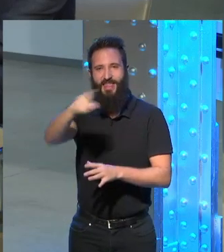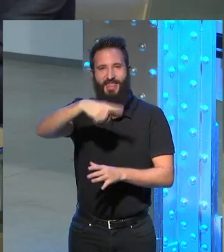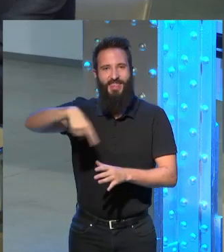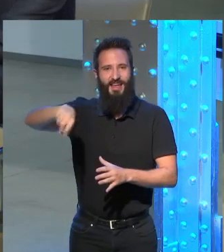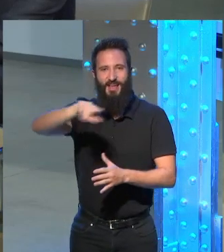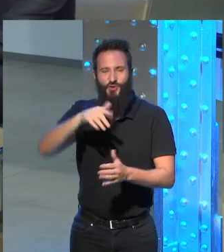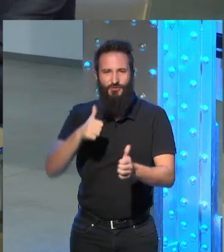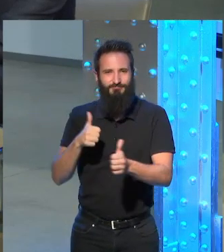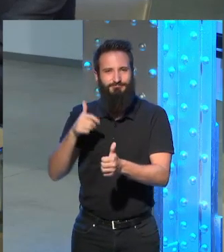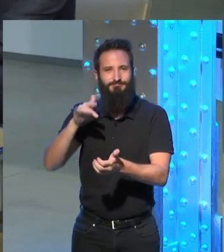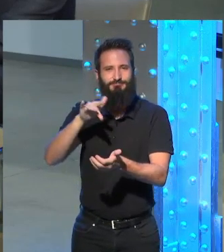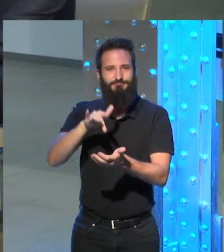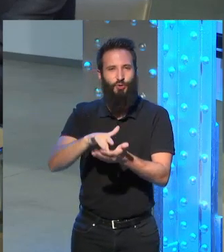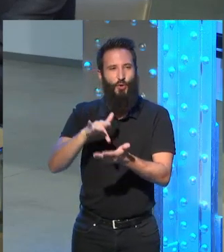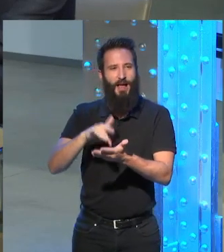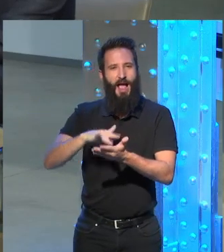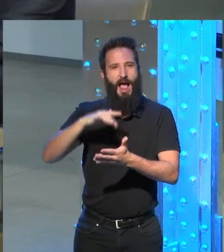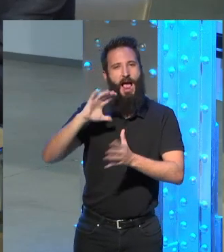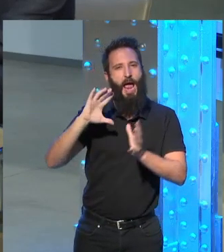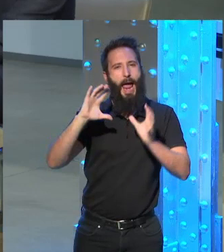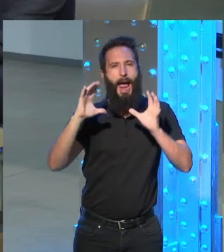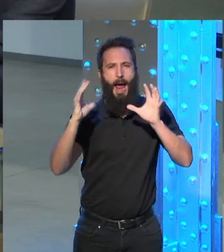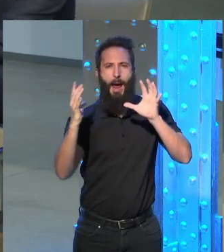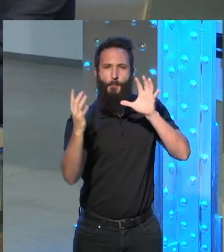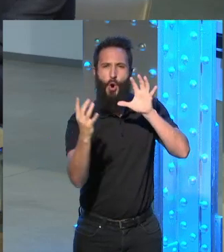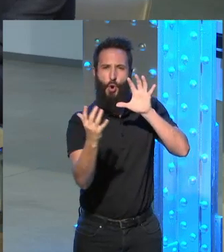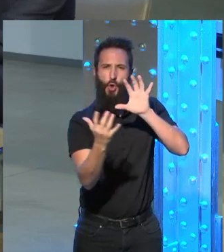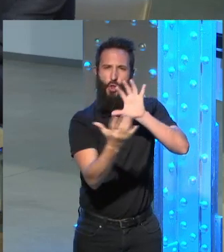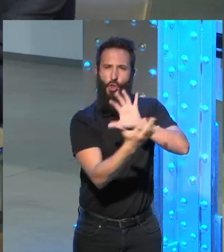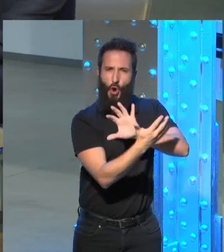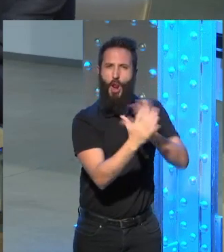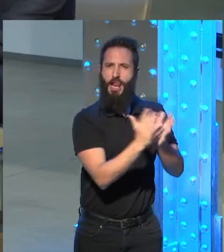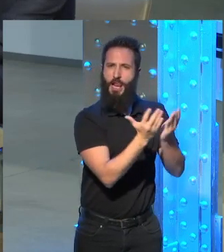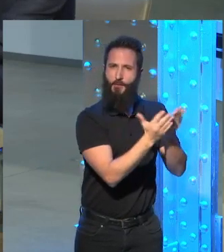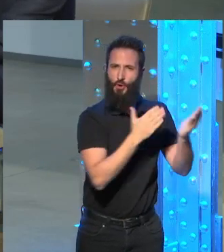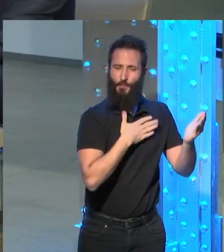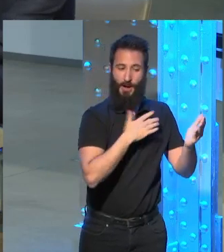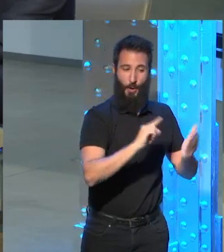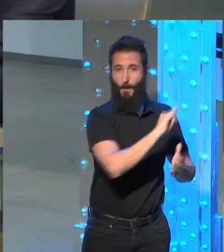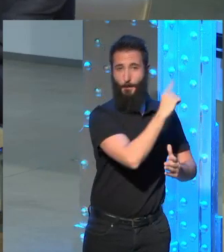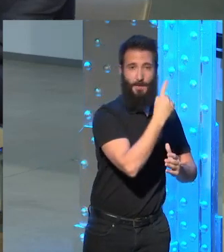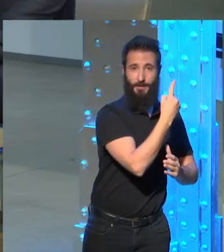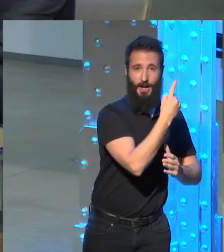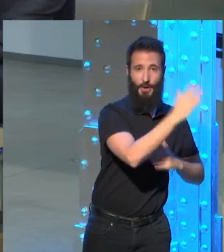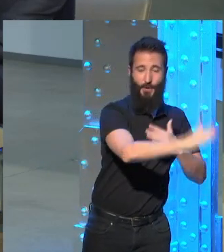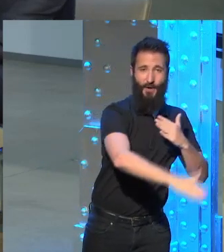seguido toda la evolución que había tenido cada una de las novelas desde la primera